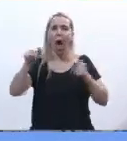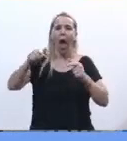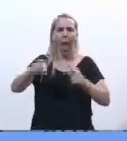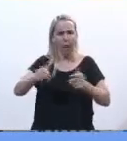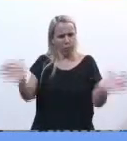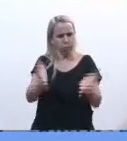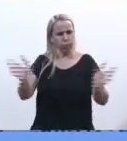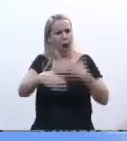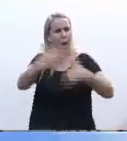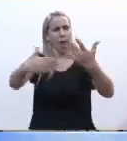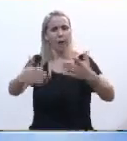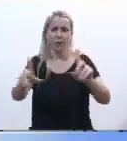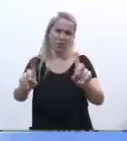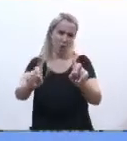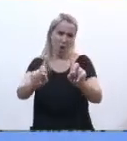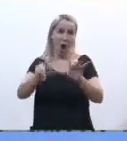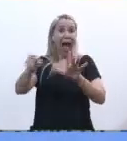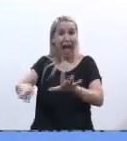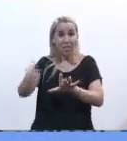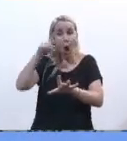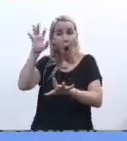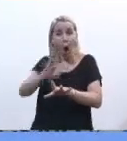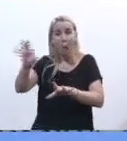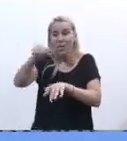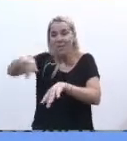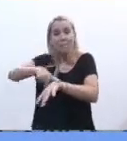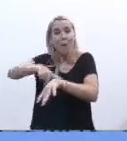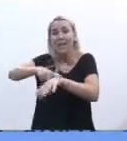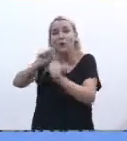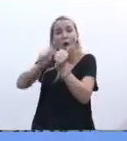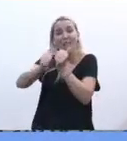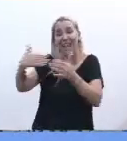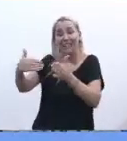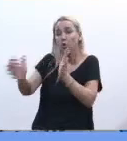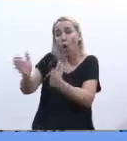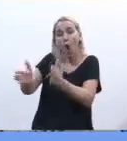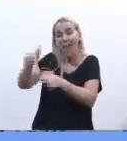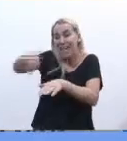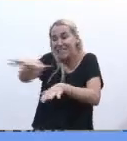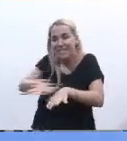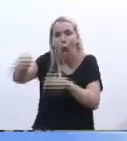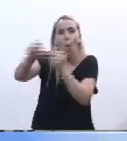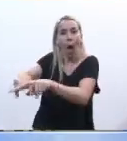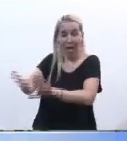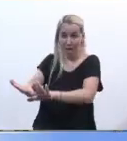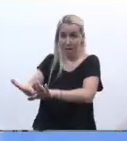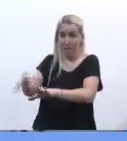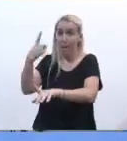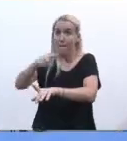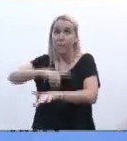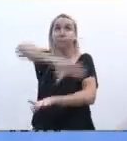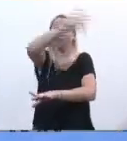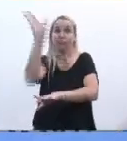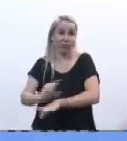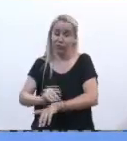progresismo. No. Podrá ser la visión del paradigma de un momento de la historia en un lugar de la historia. Pero no